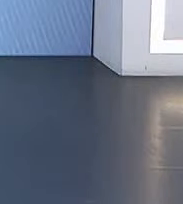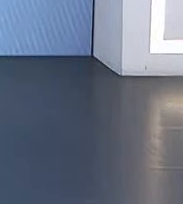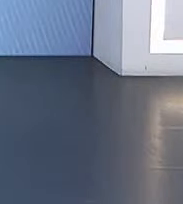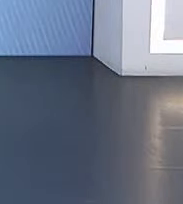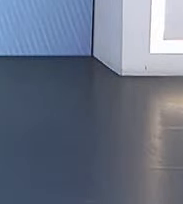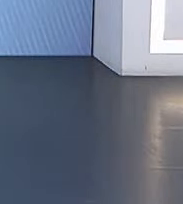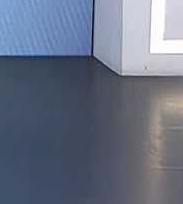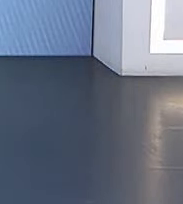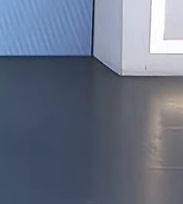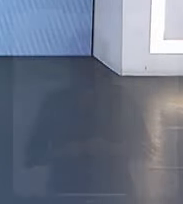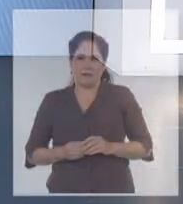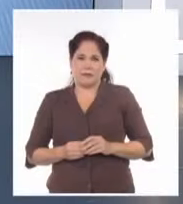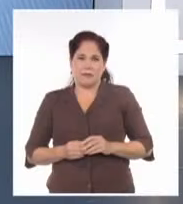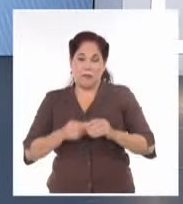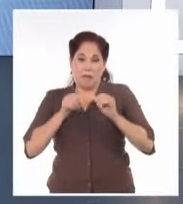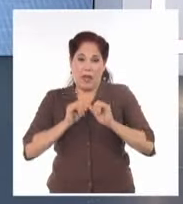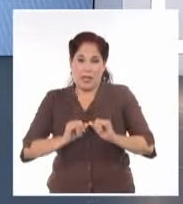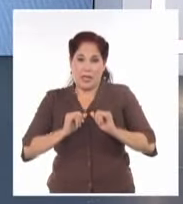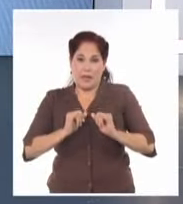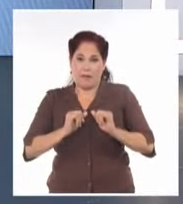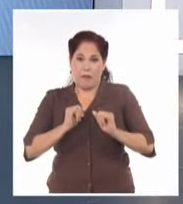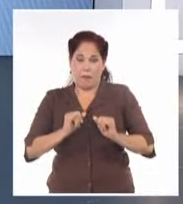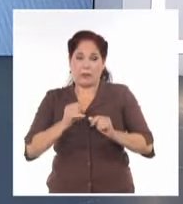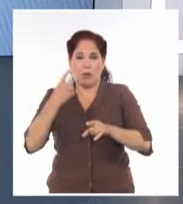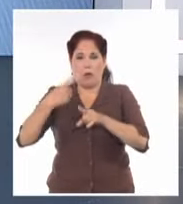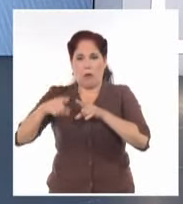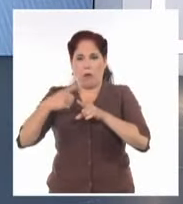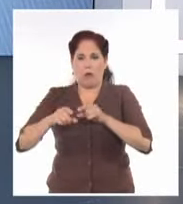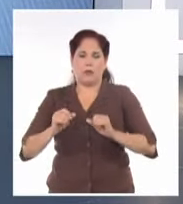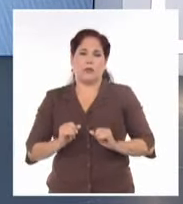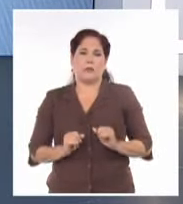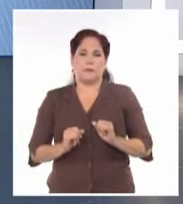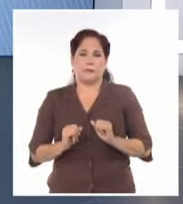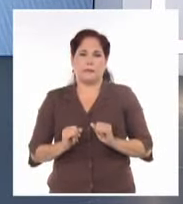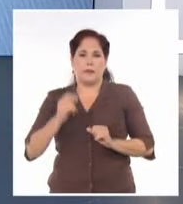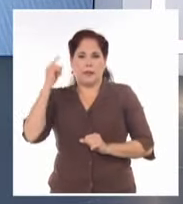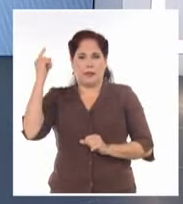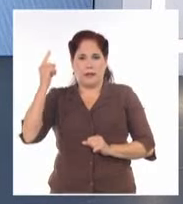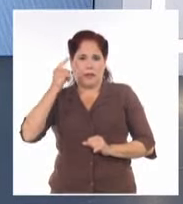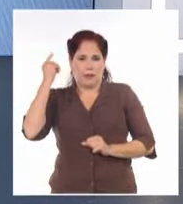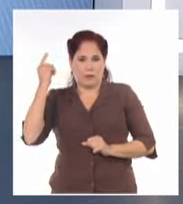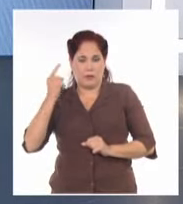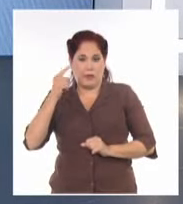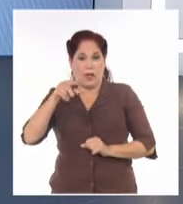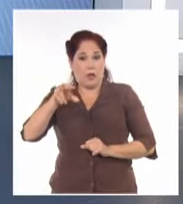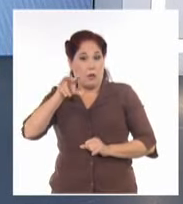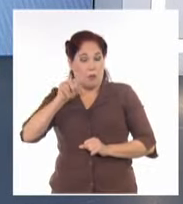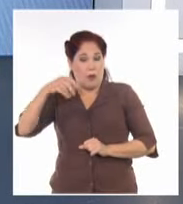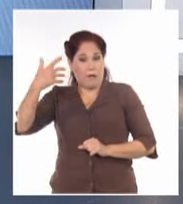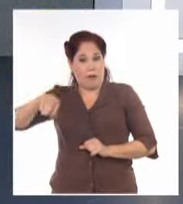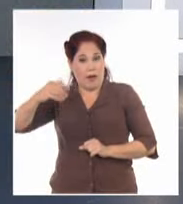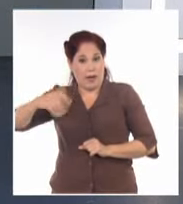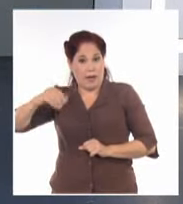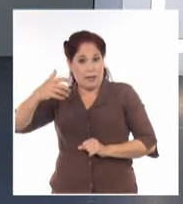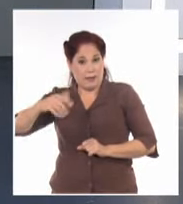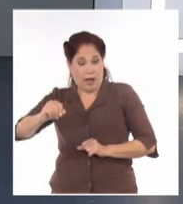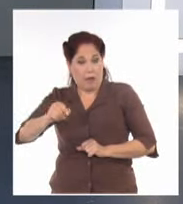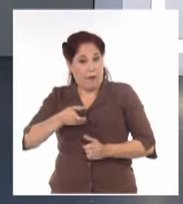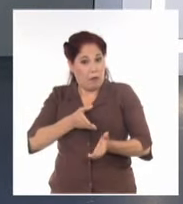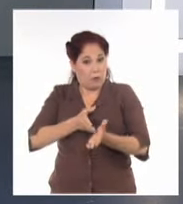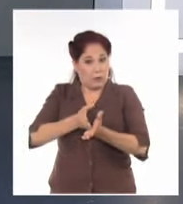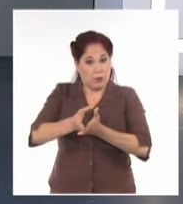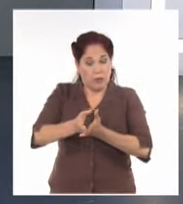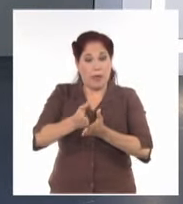Tiempo para nuestro rápido repaso por otras informaciones del ámbito nacional. Un nuevo ensayo clínico de continuidad de los